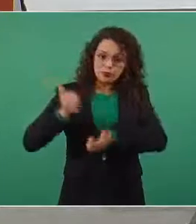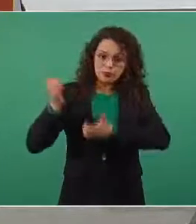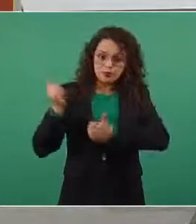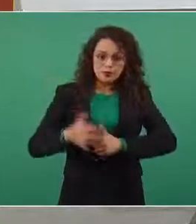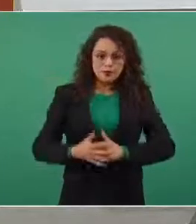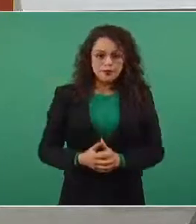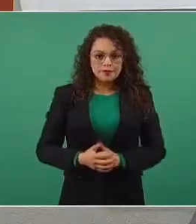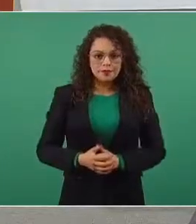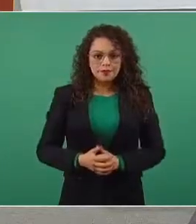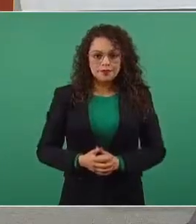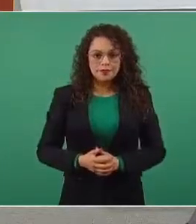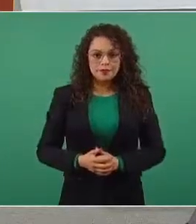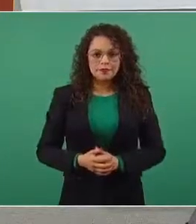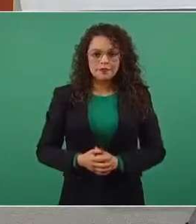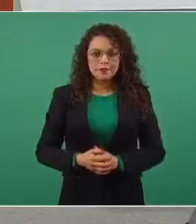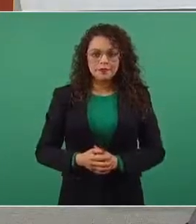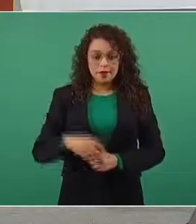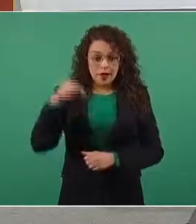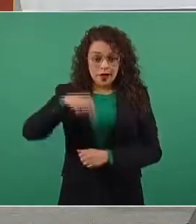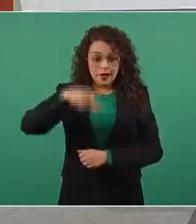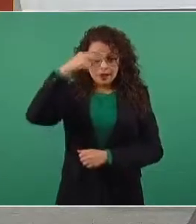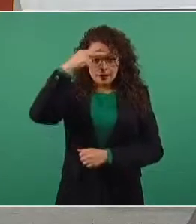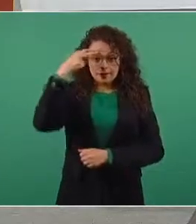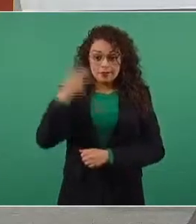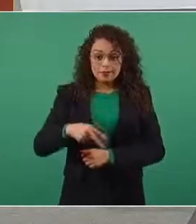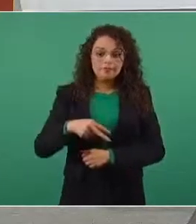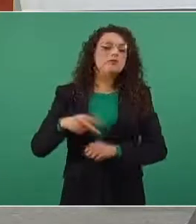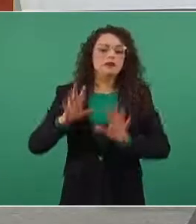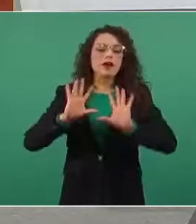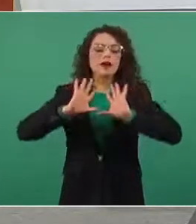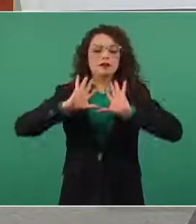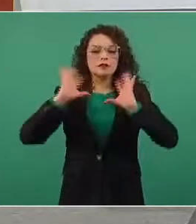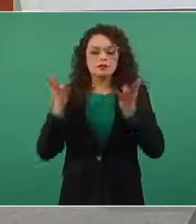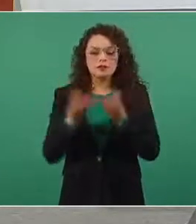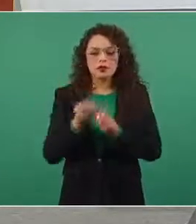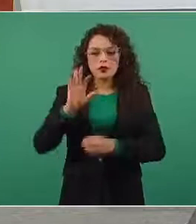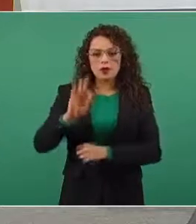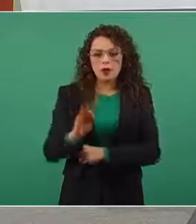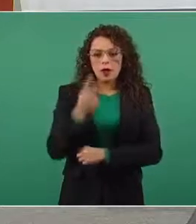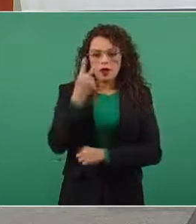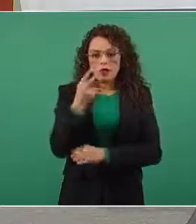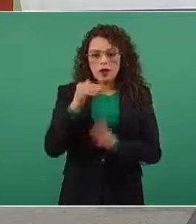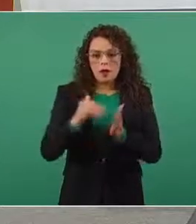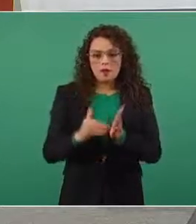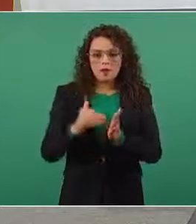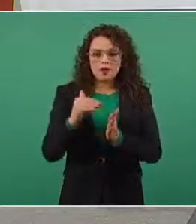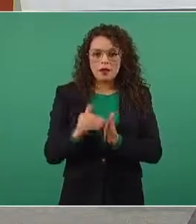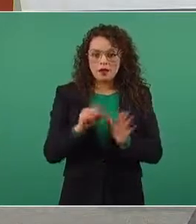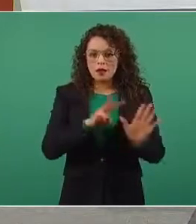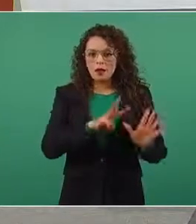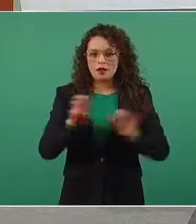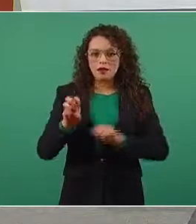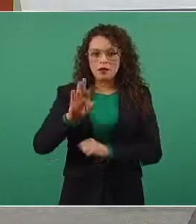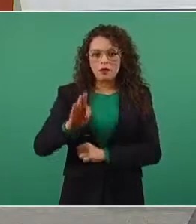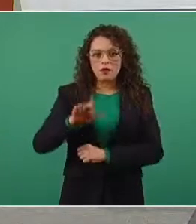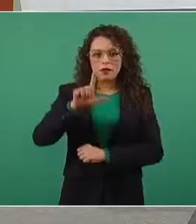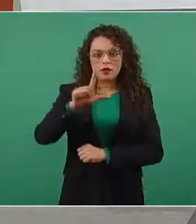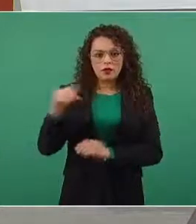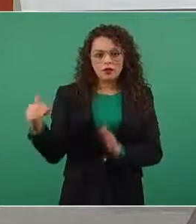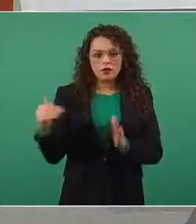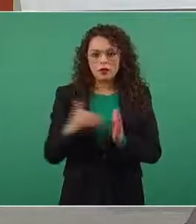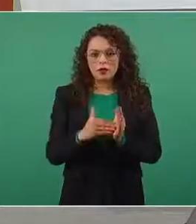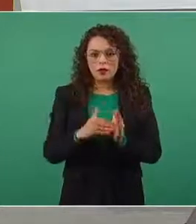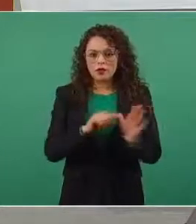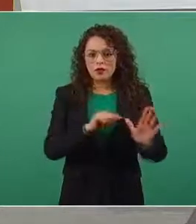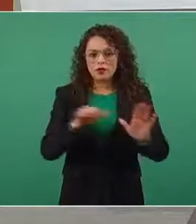representa ya en nuestro país, señor presidente, cuarenta dos millones trescientas cuarenta y siete mil